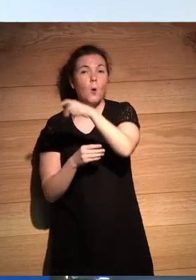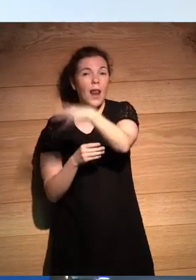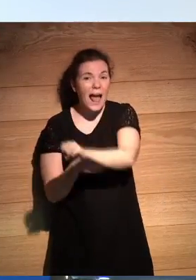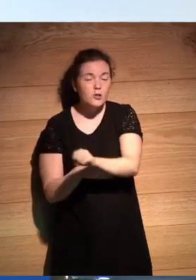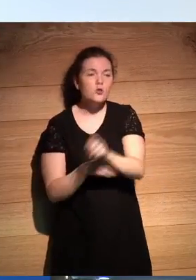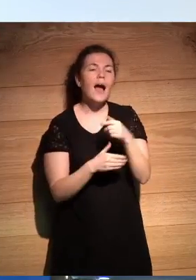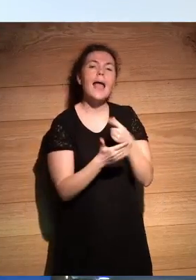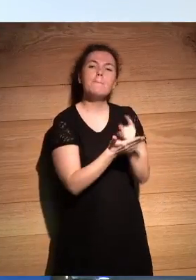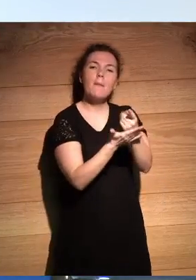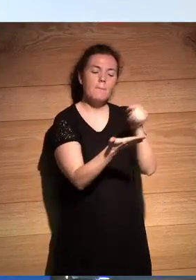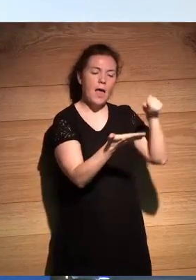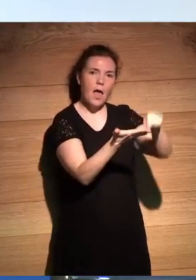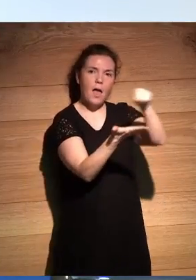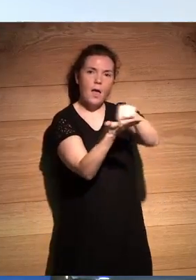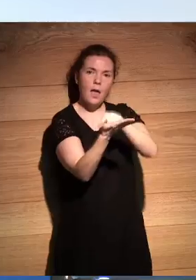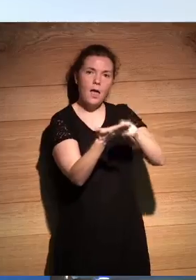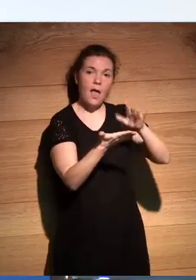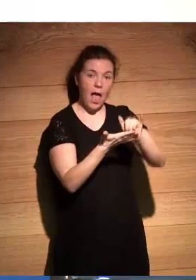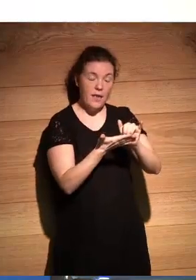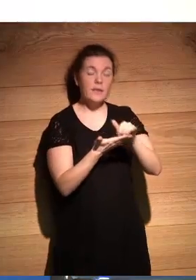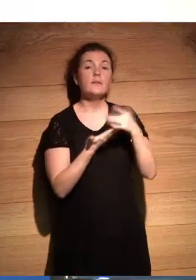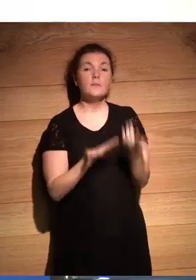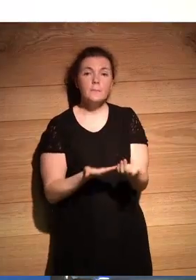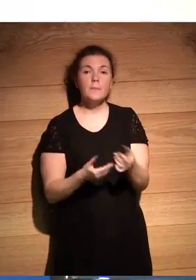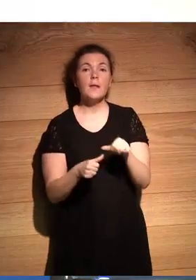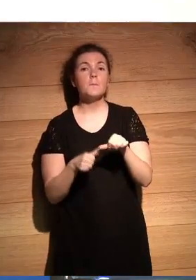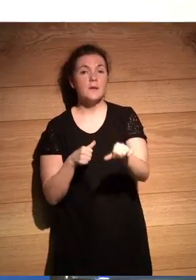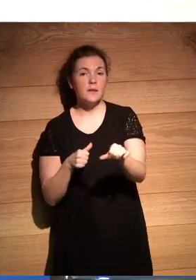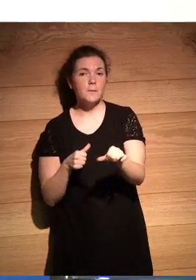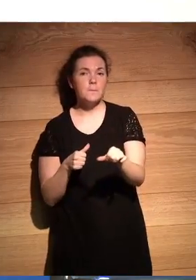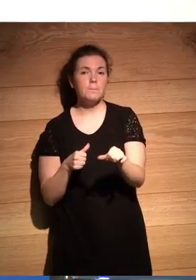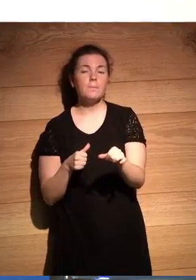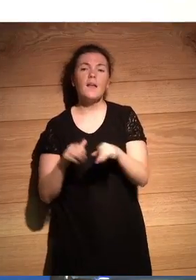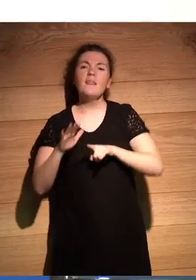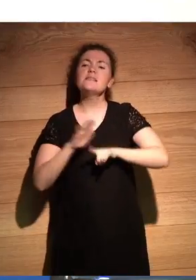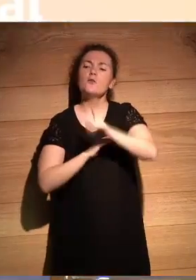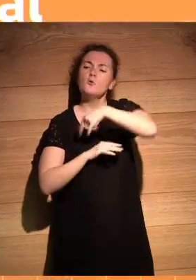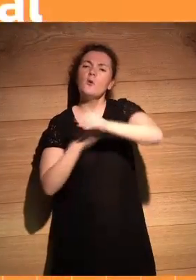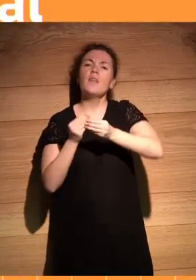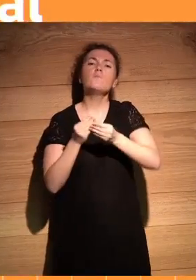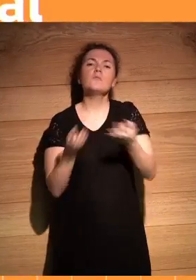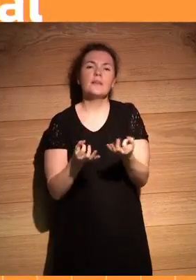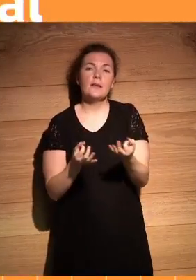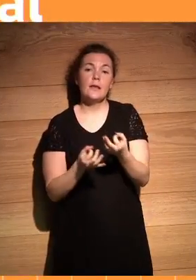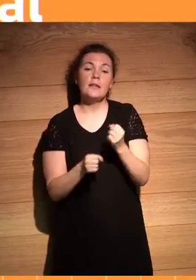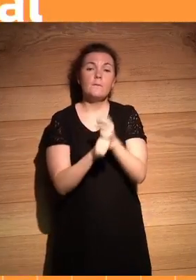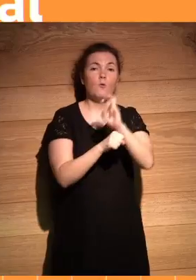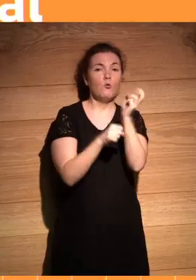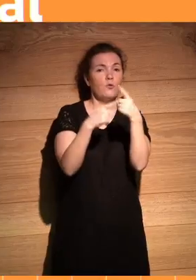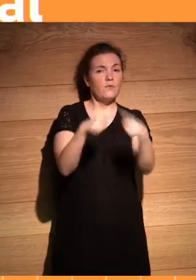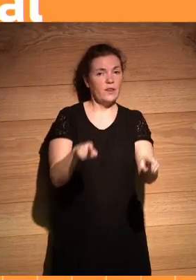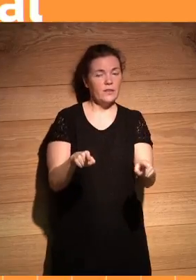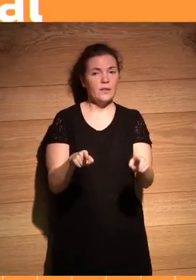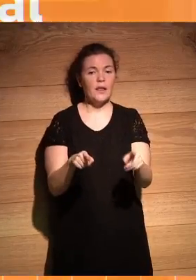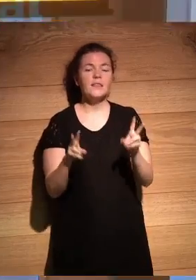colocado sobre el mapa de la frontera. A partir de ahí lo que desarrollamos también es otro tipo de trabajo que tiene que